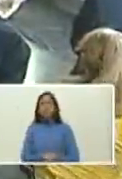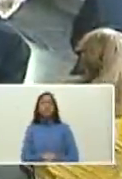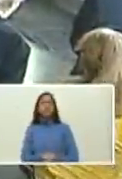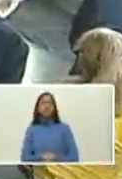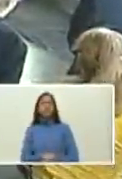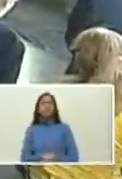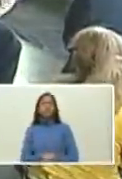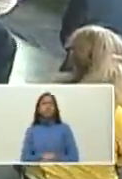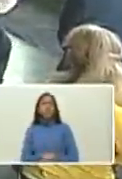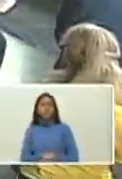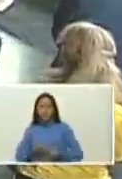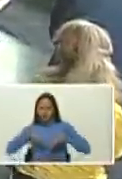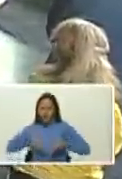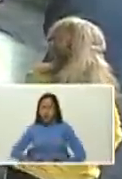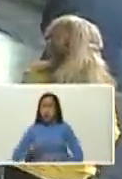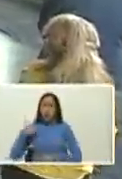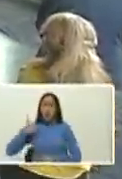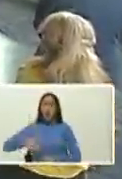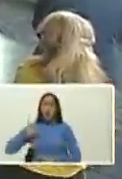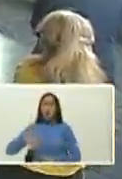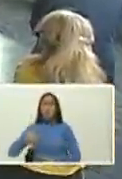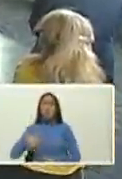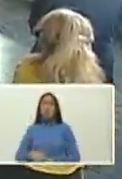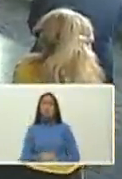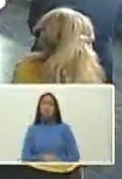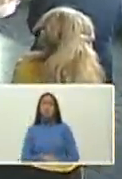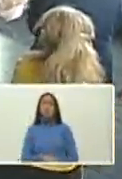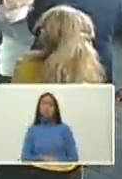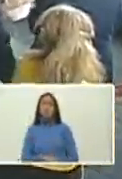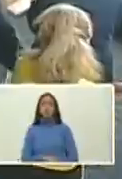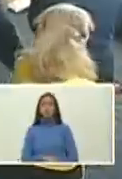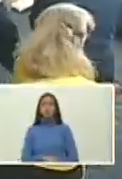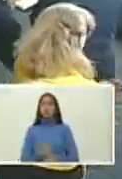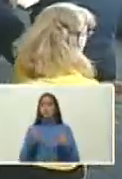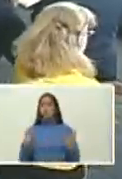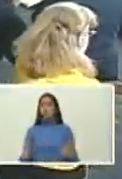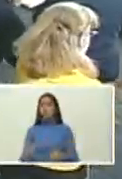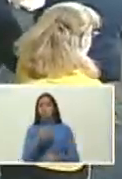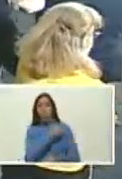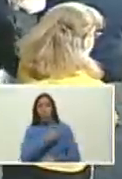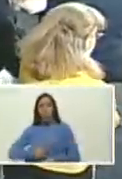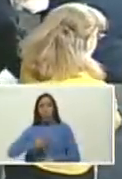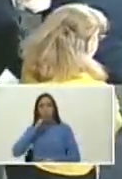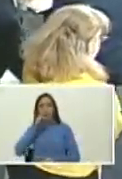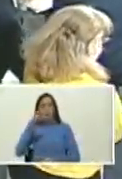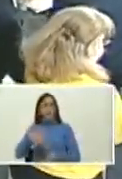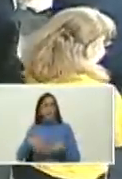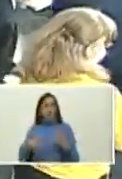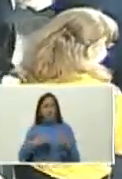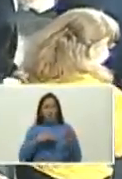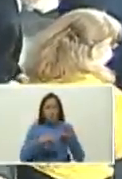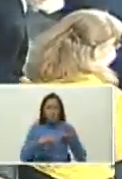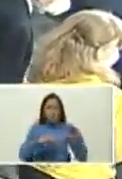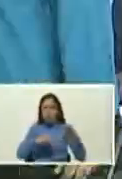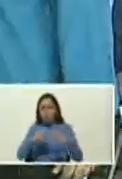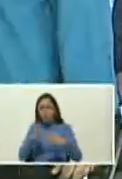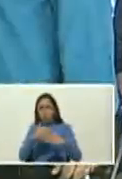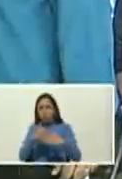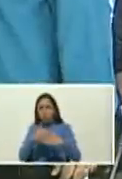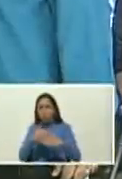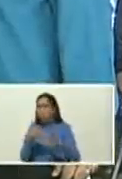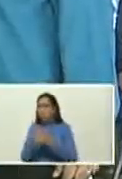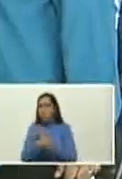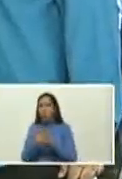nacionalidad argentina. A esta hora el presidente Nicolás Maduro Moros comparte con